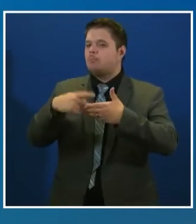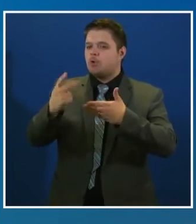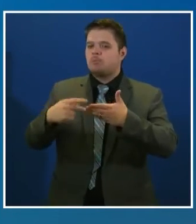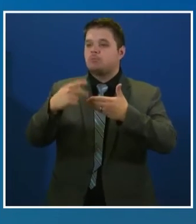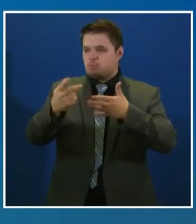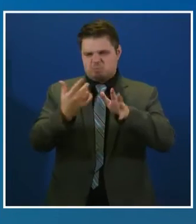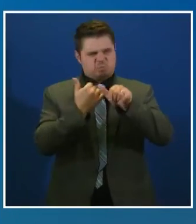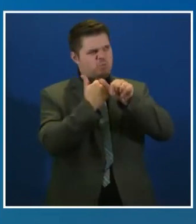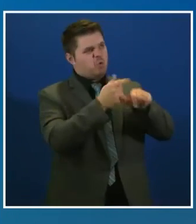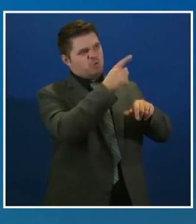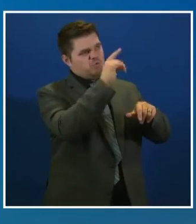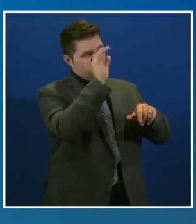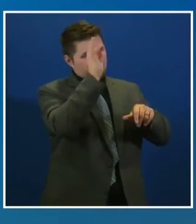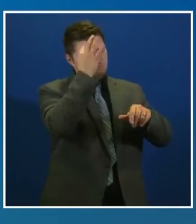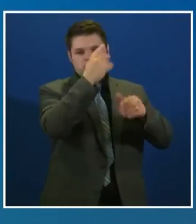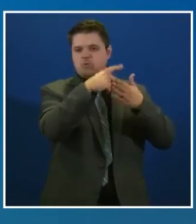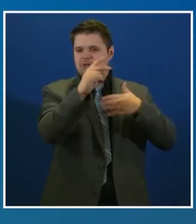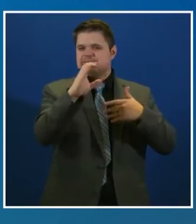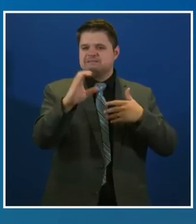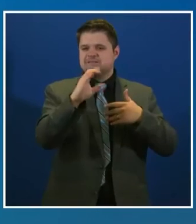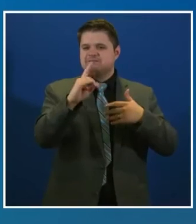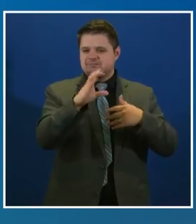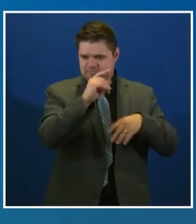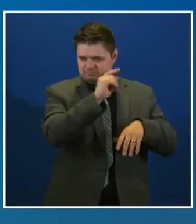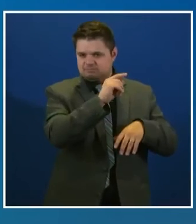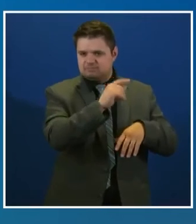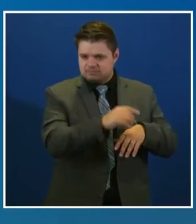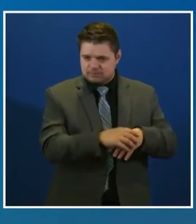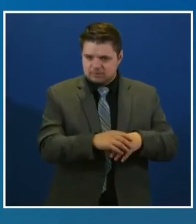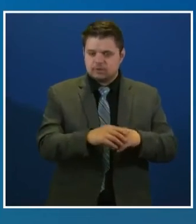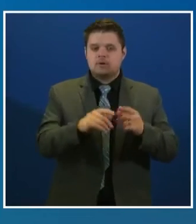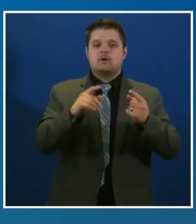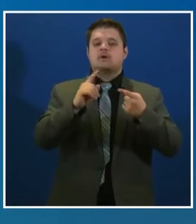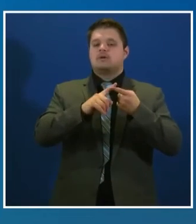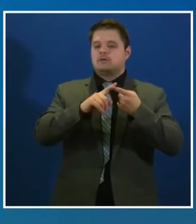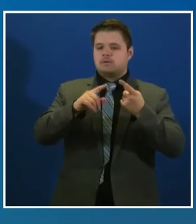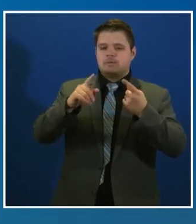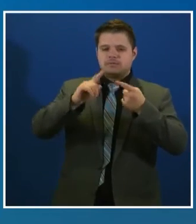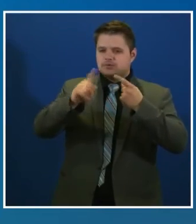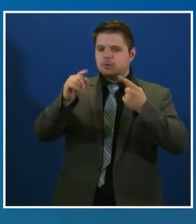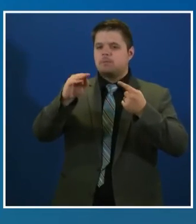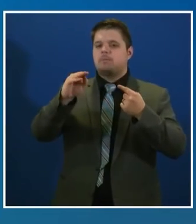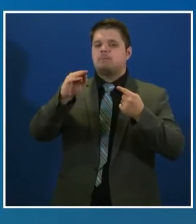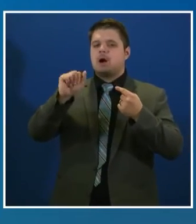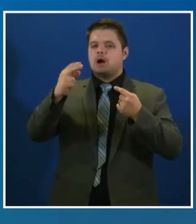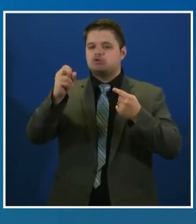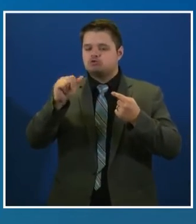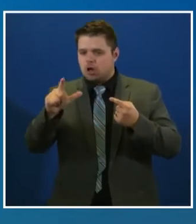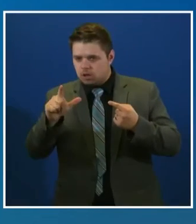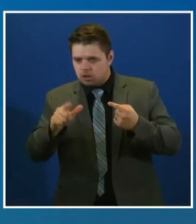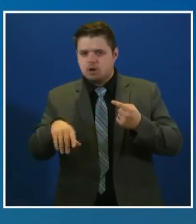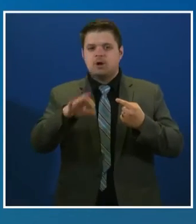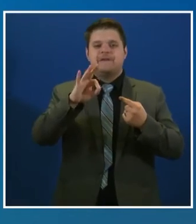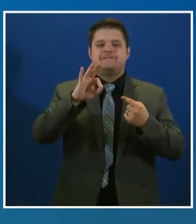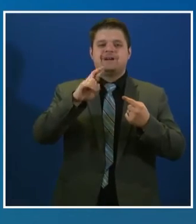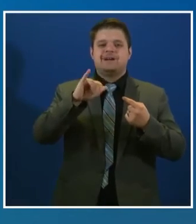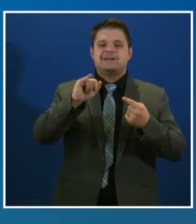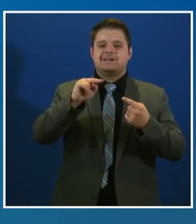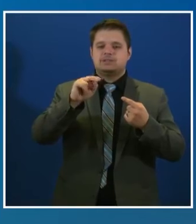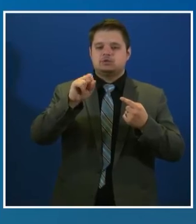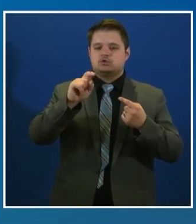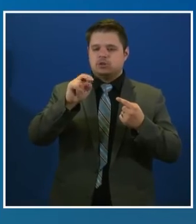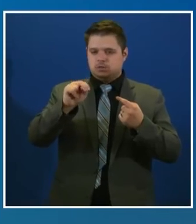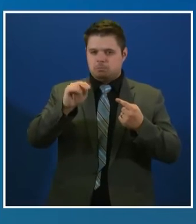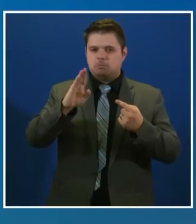CDC. Los centros comunitarios de Furstenburg y Marshall están abiertos con reserva y los visitantes pueden elegir